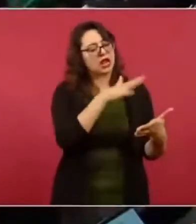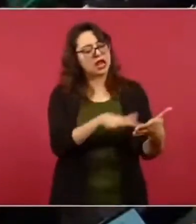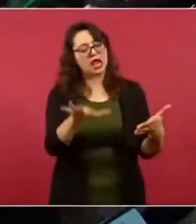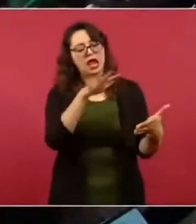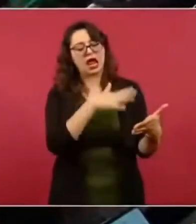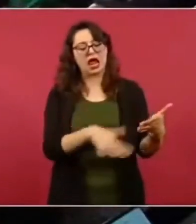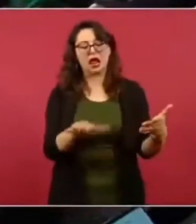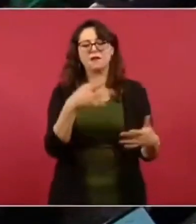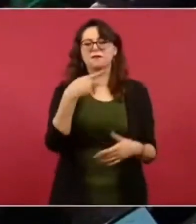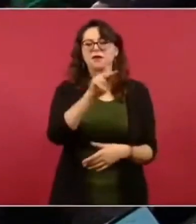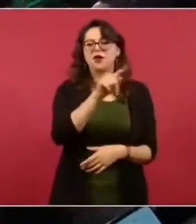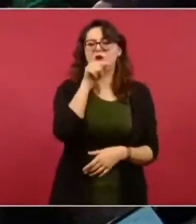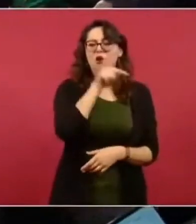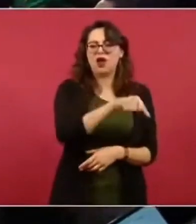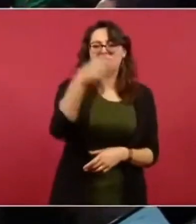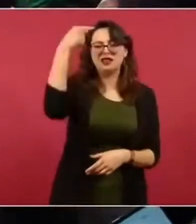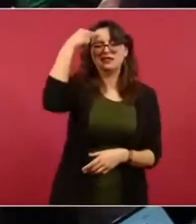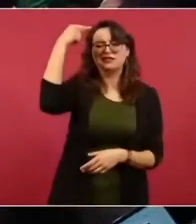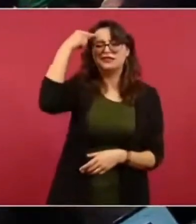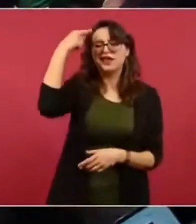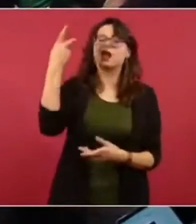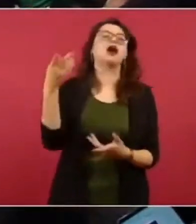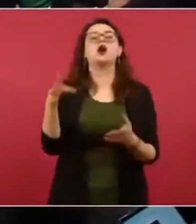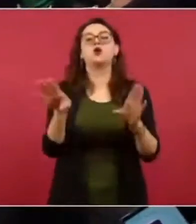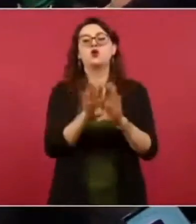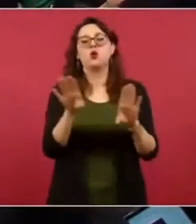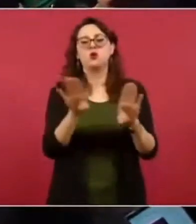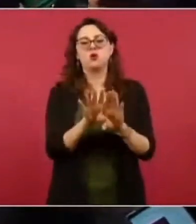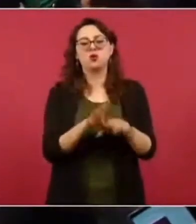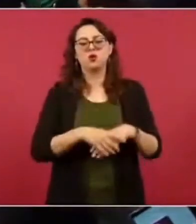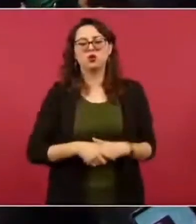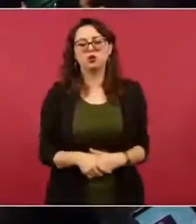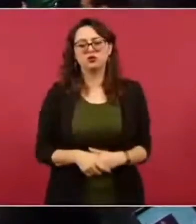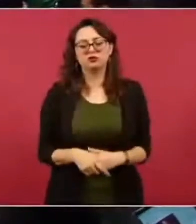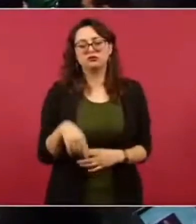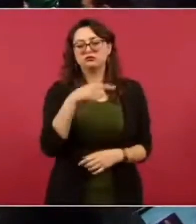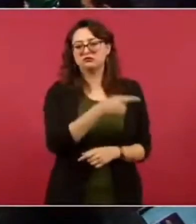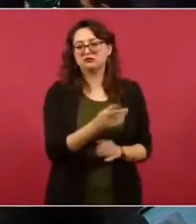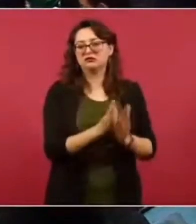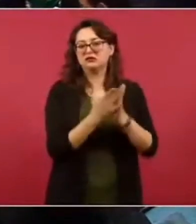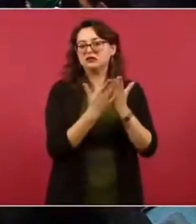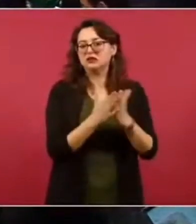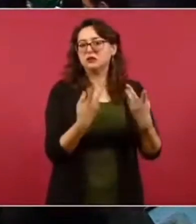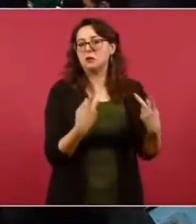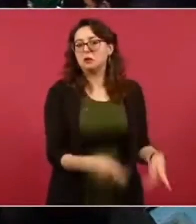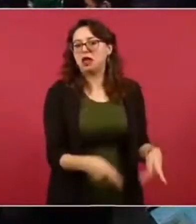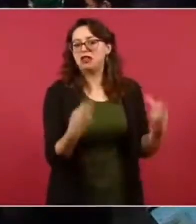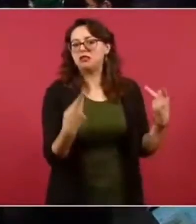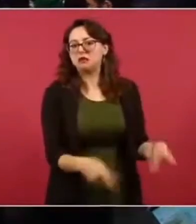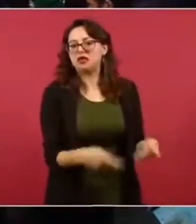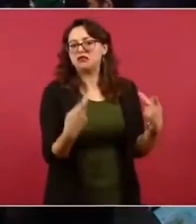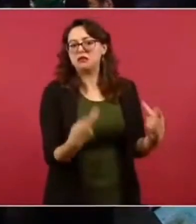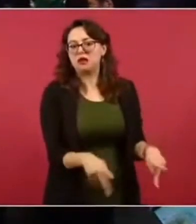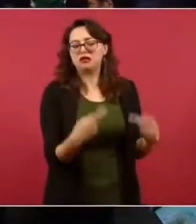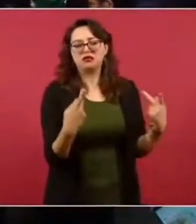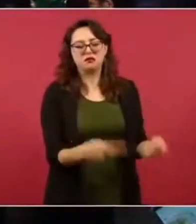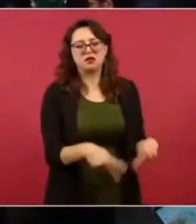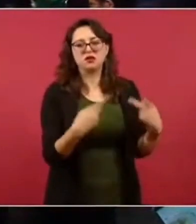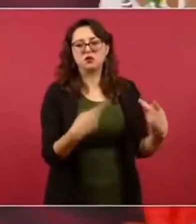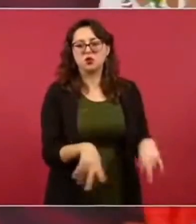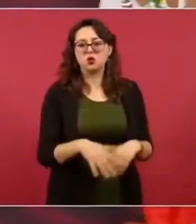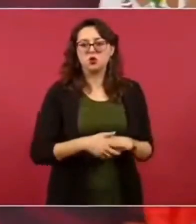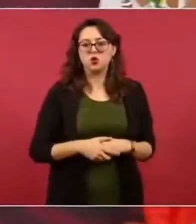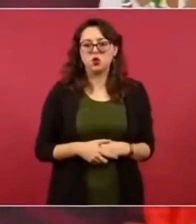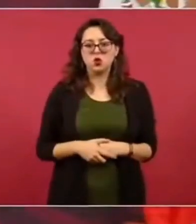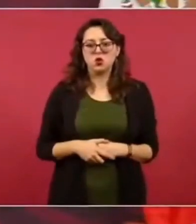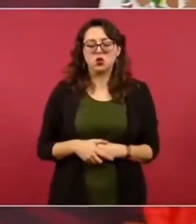Miren lo que dice. Porque es de los que más libros vende. Es como esa nueva película,